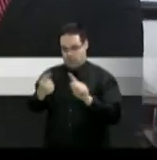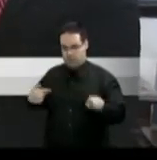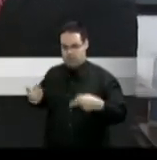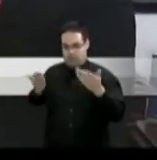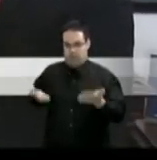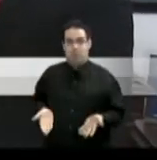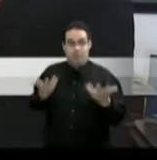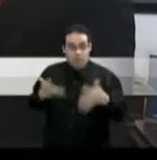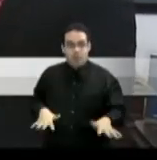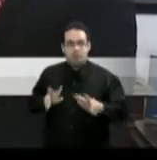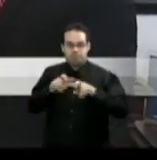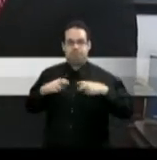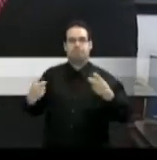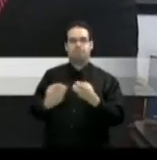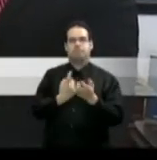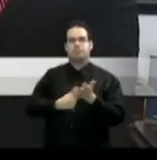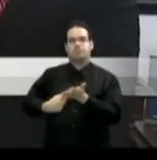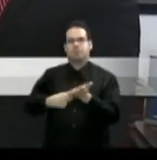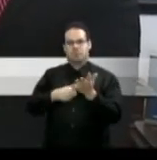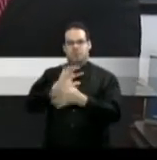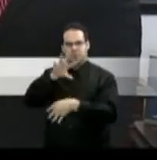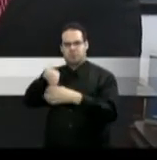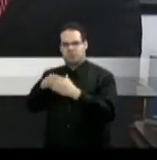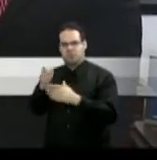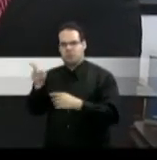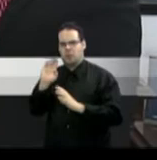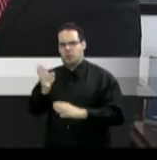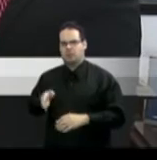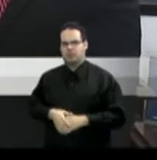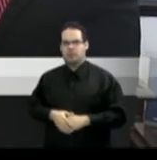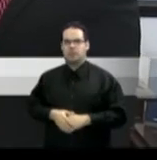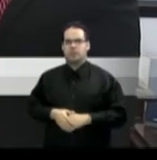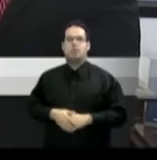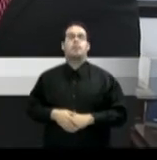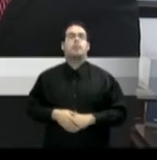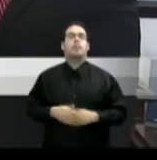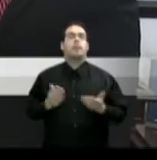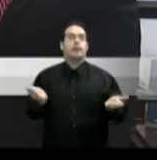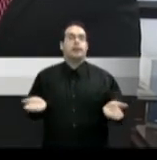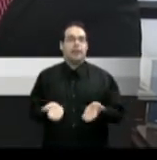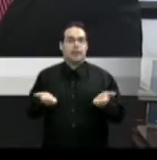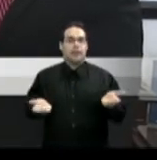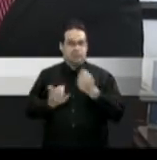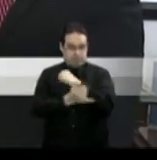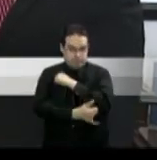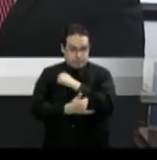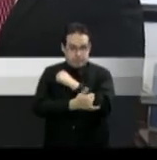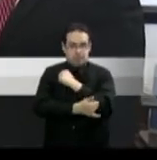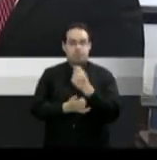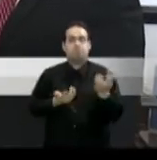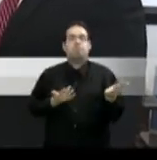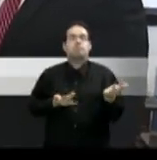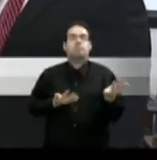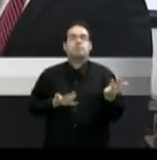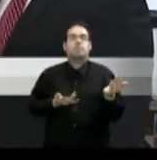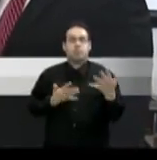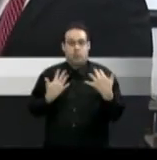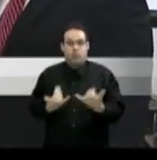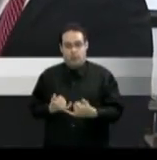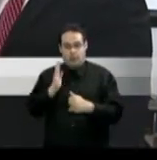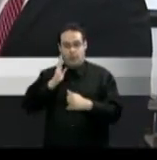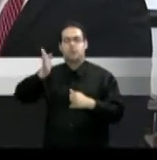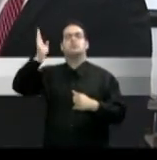cámaras legislativas aún el país espera el mensaje será las 5 y 50 de esta tarde